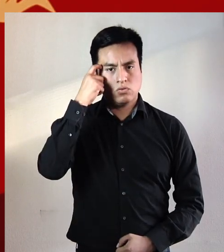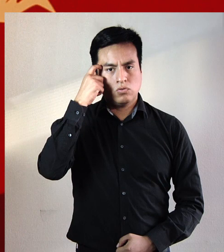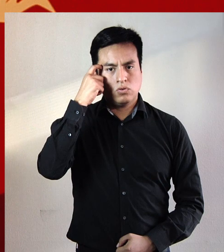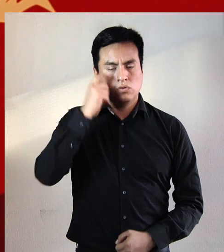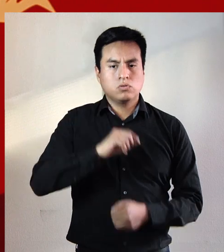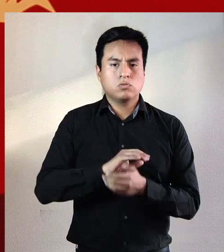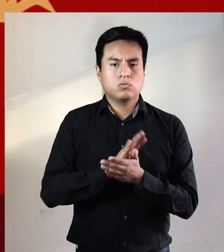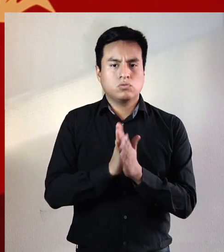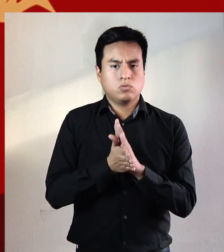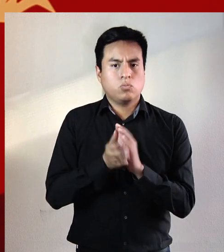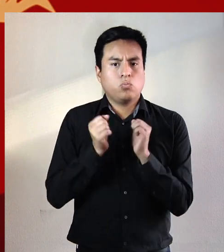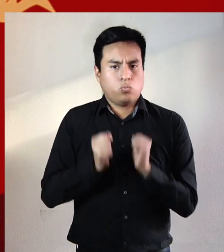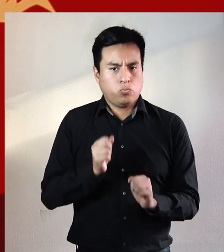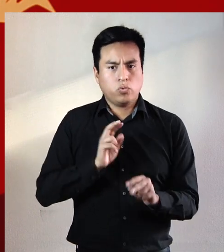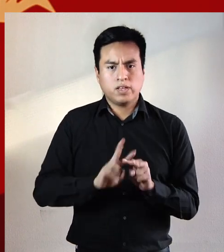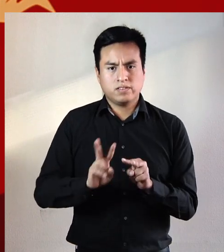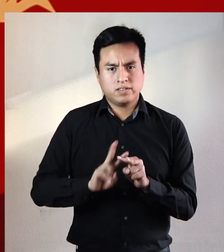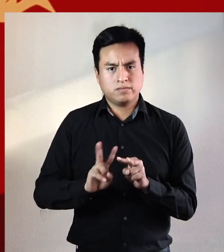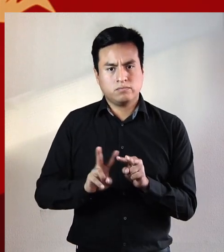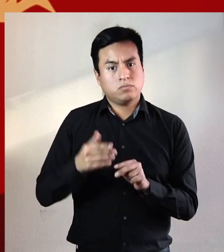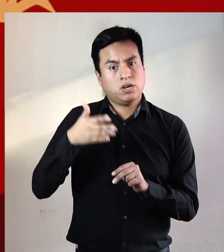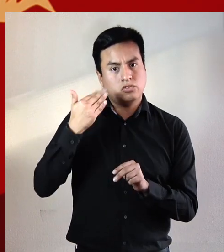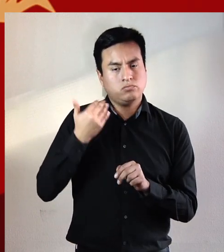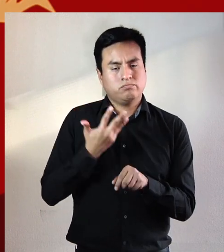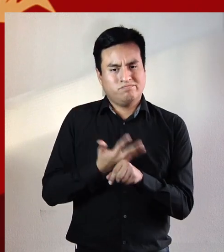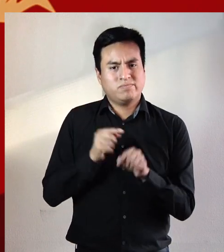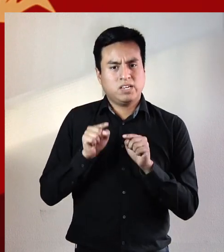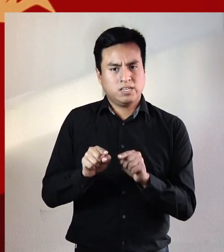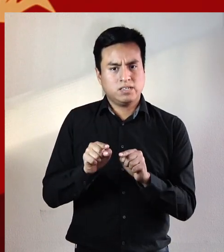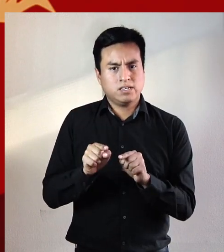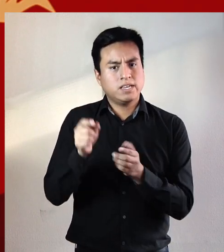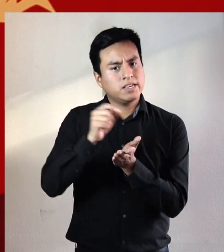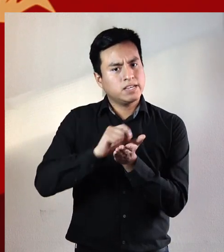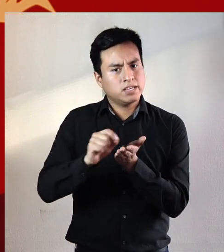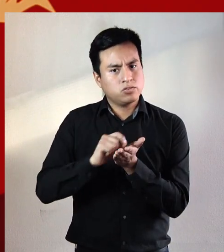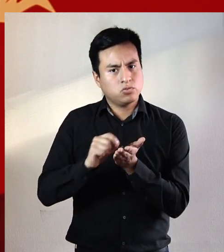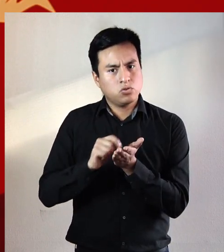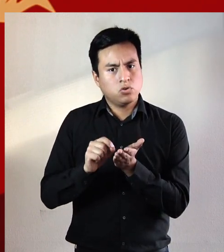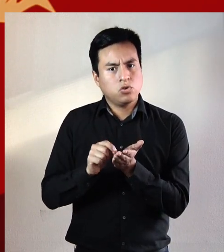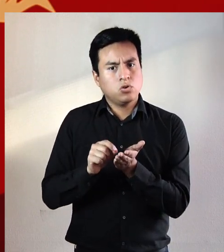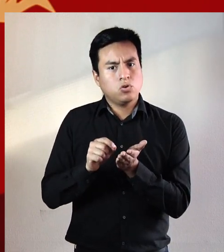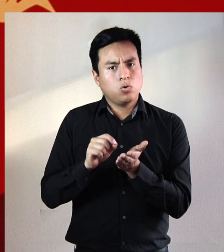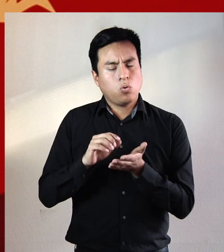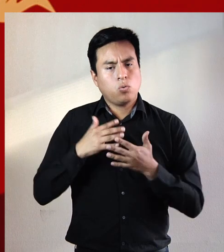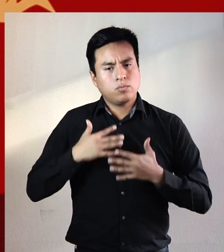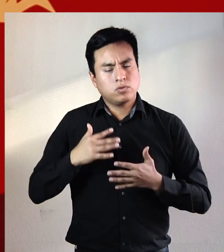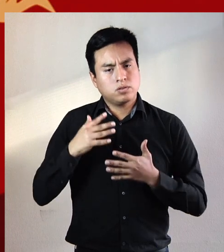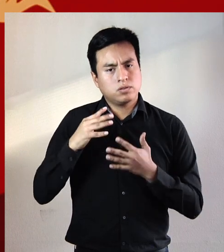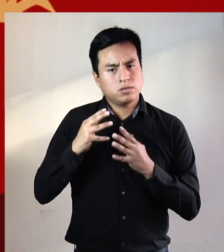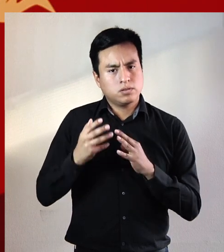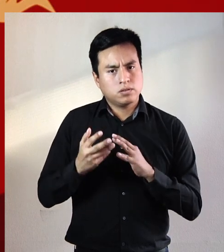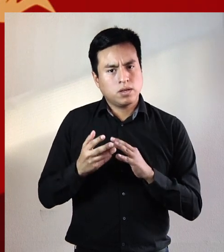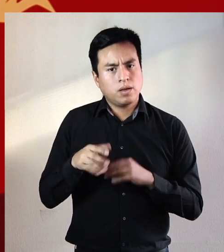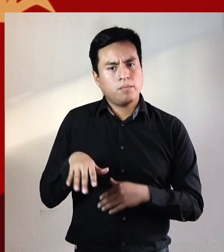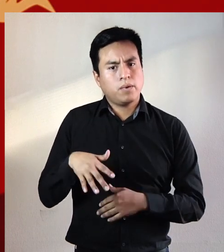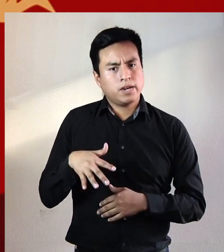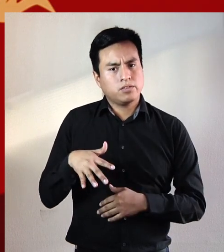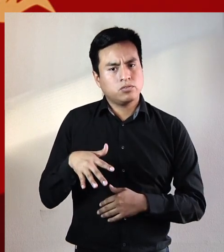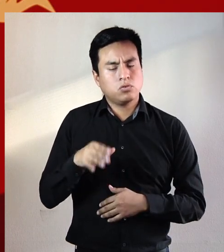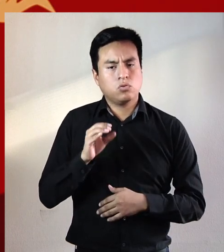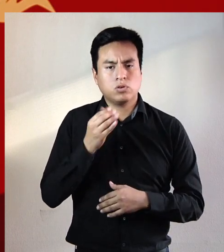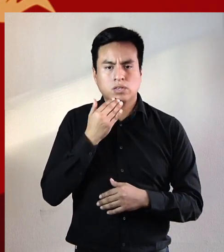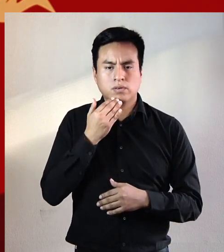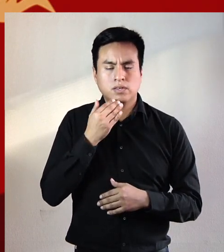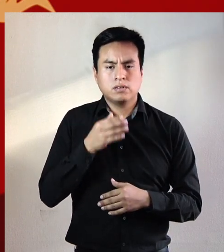creo que todo lo que puedo hacer haber hecho hasta allí es escrito desde un cuerpo que se doble bajo los efectos del